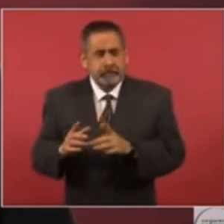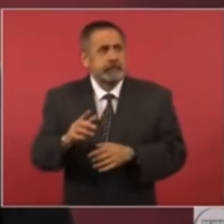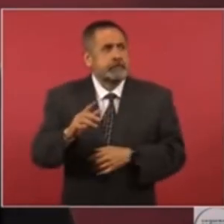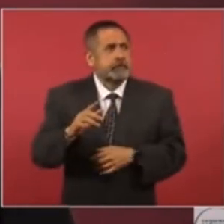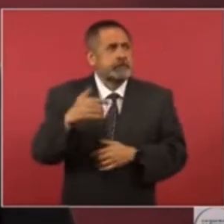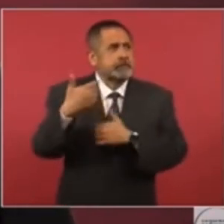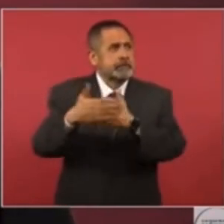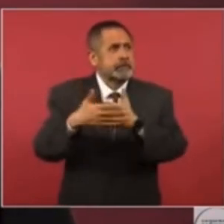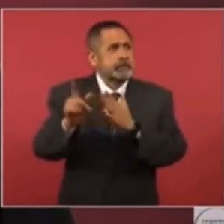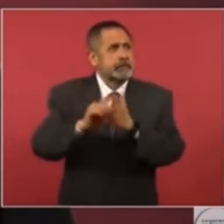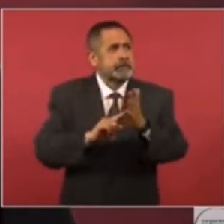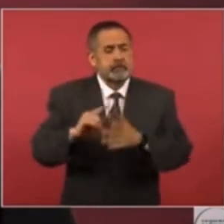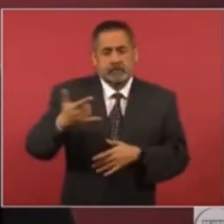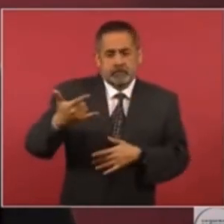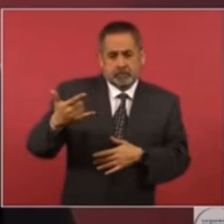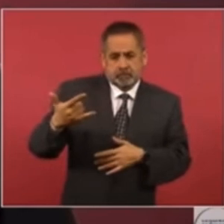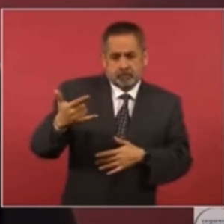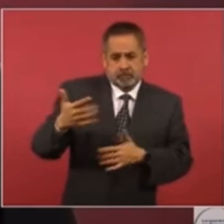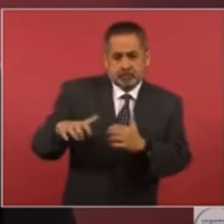de este año.